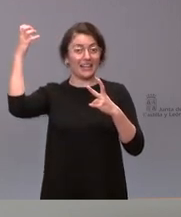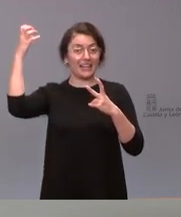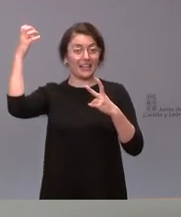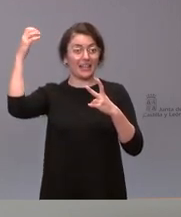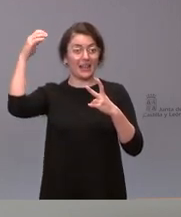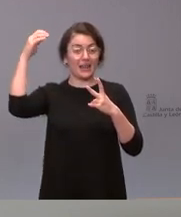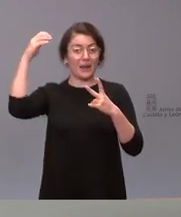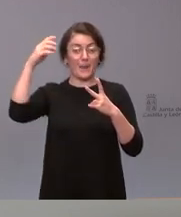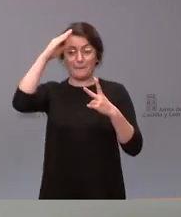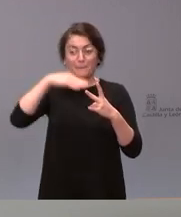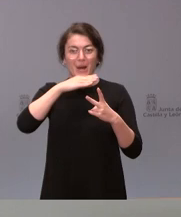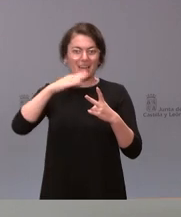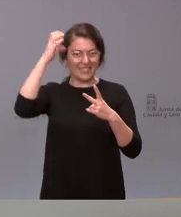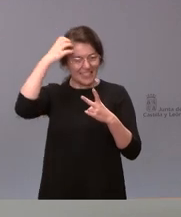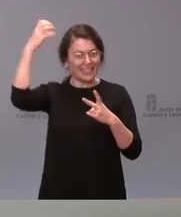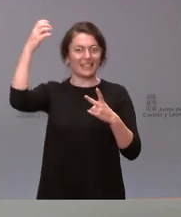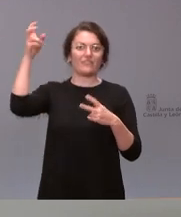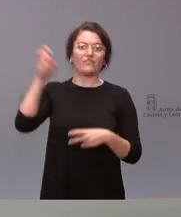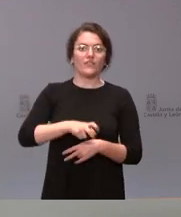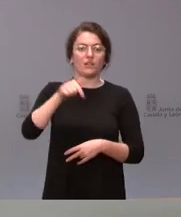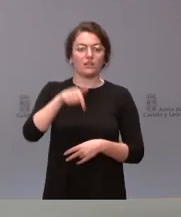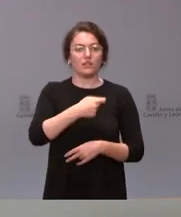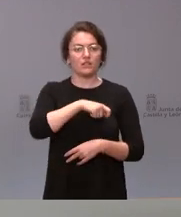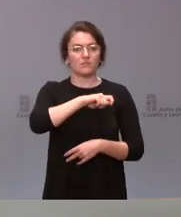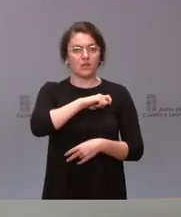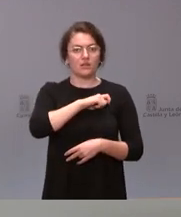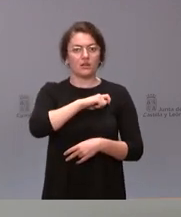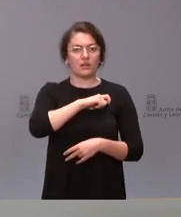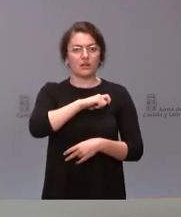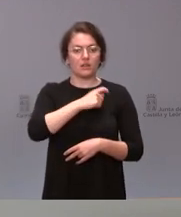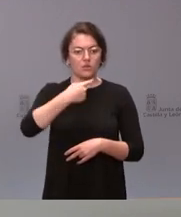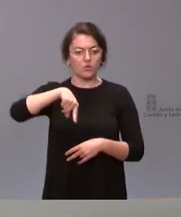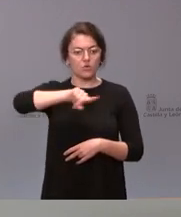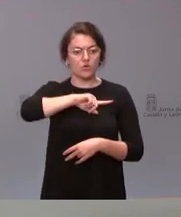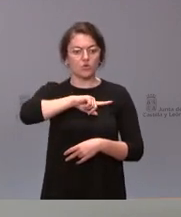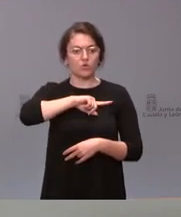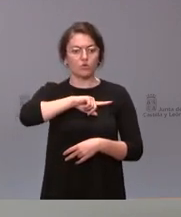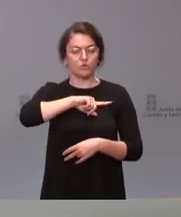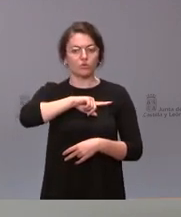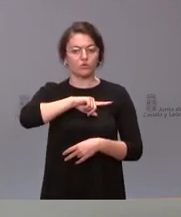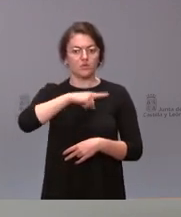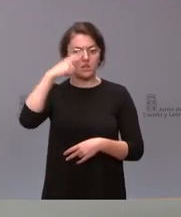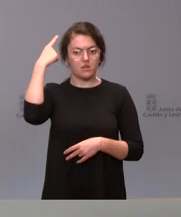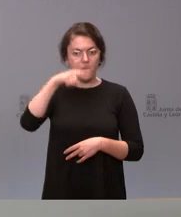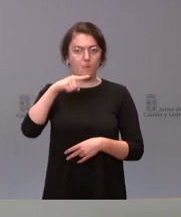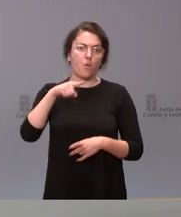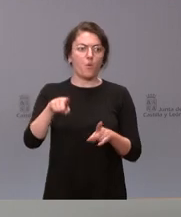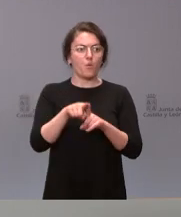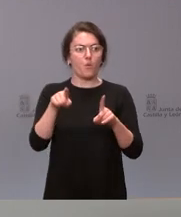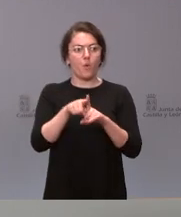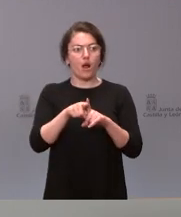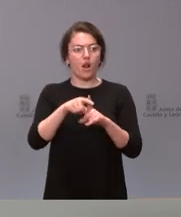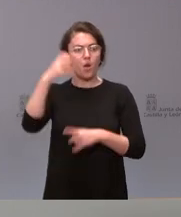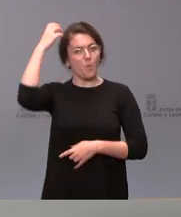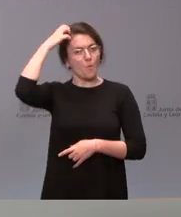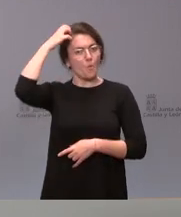España, nosotros entendemos que la monarquía y la institución monárquica ha hecho muy grandes servicios a